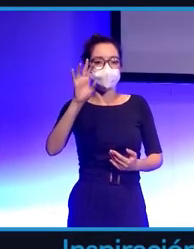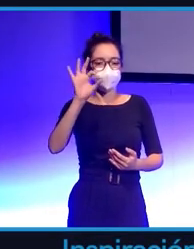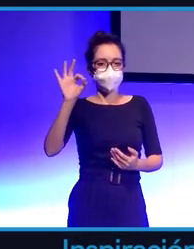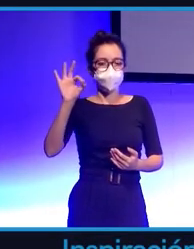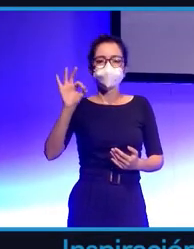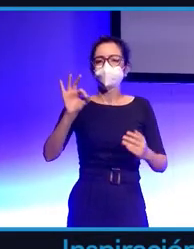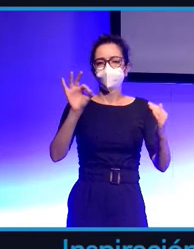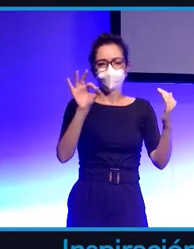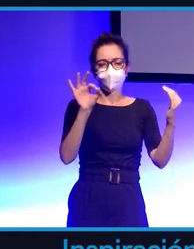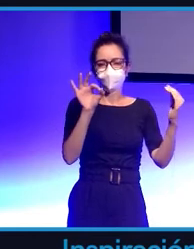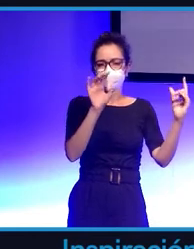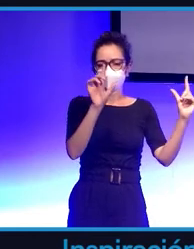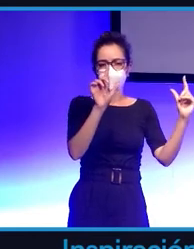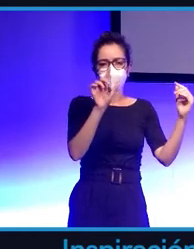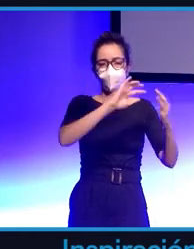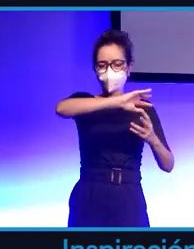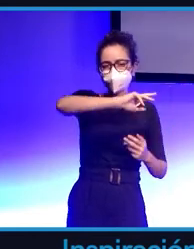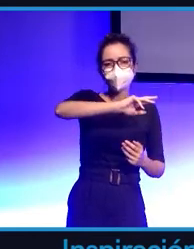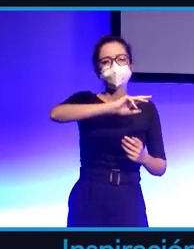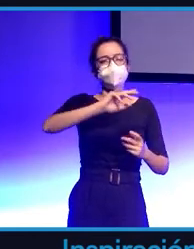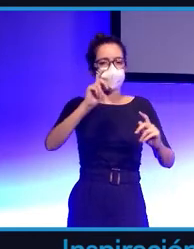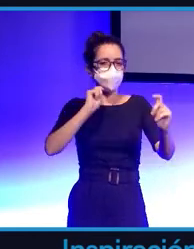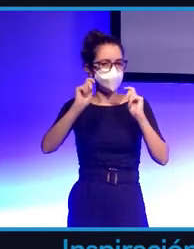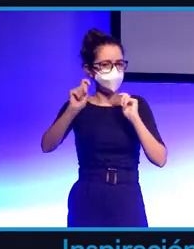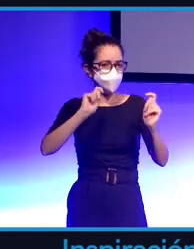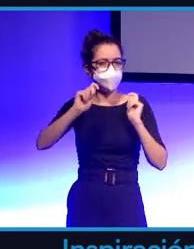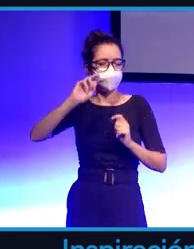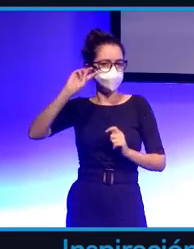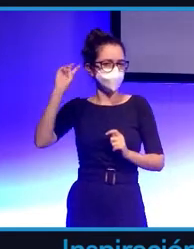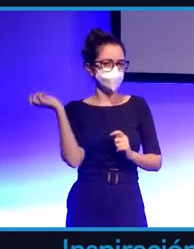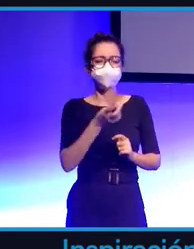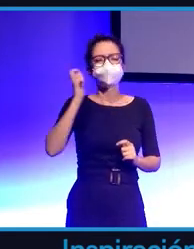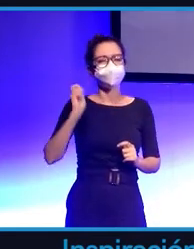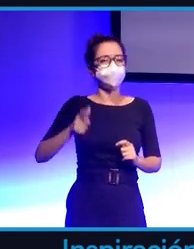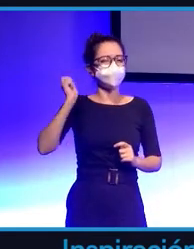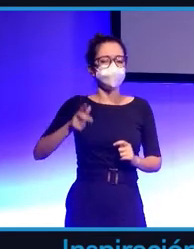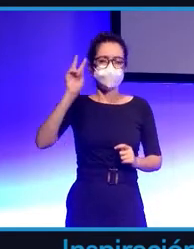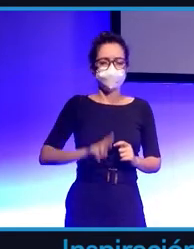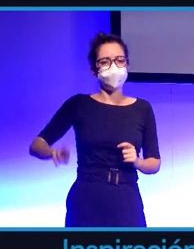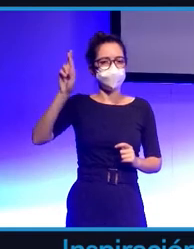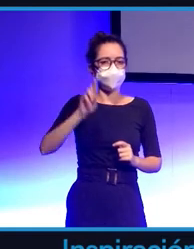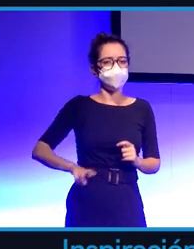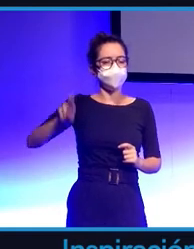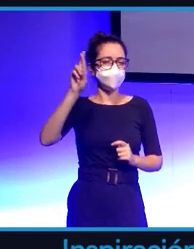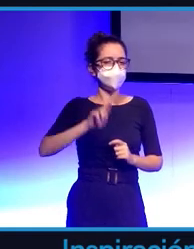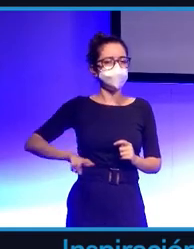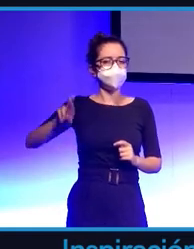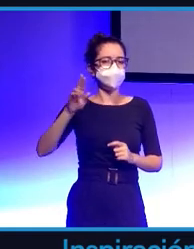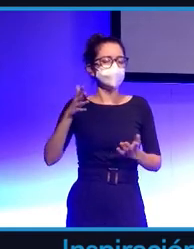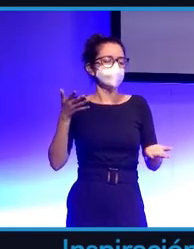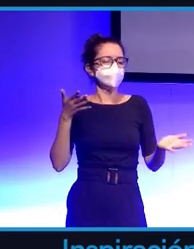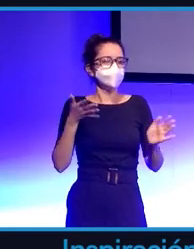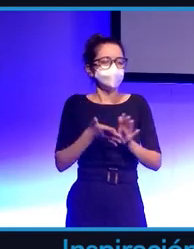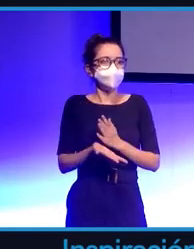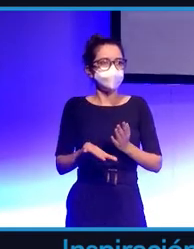en los telediarios, en la prensa. Y vamos a ver qué ha pasado. O sea, qué hay detrás de esto. O sea, por qué esta locura